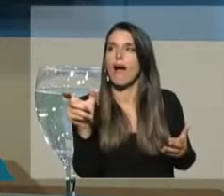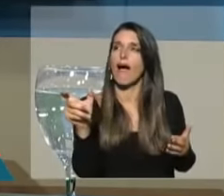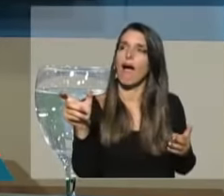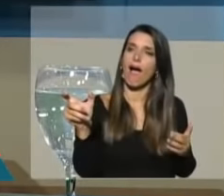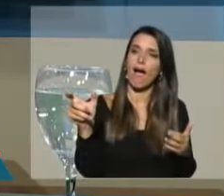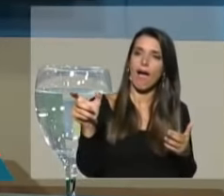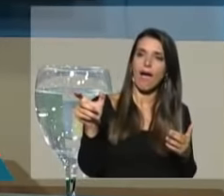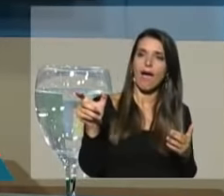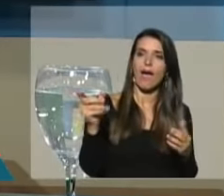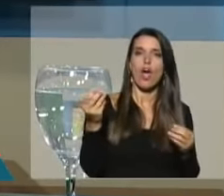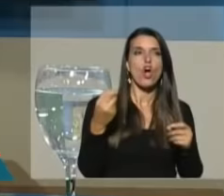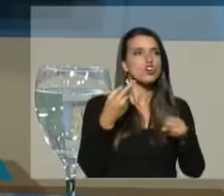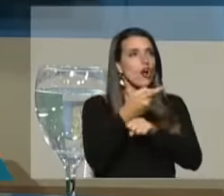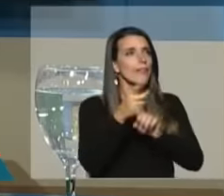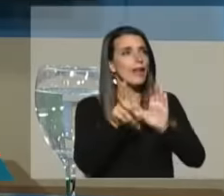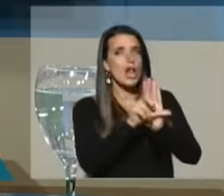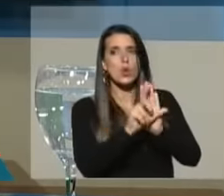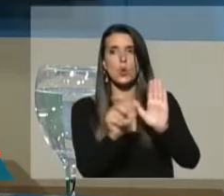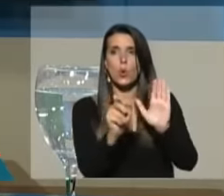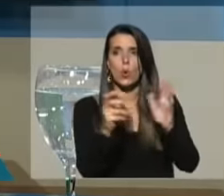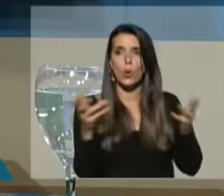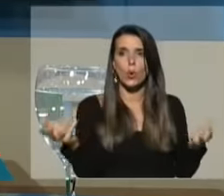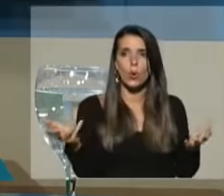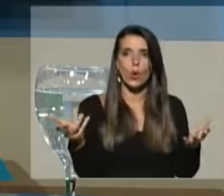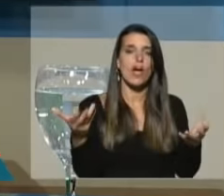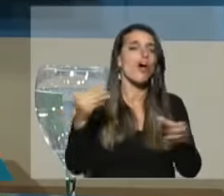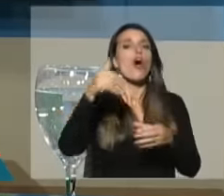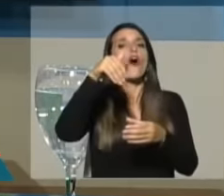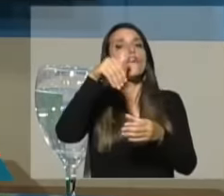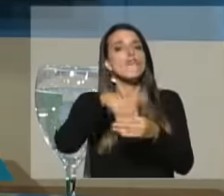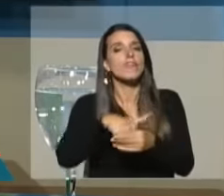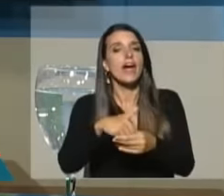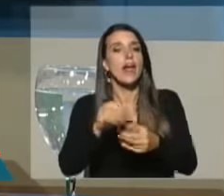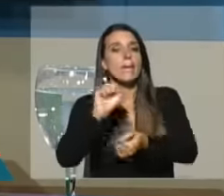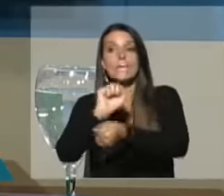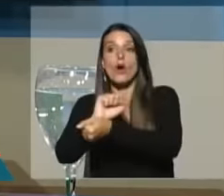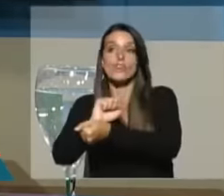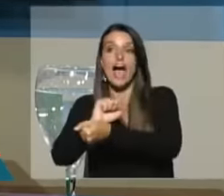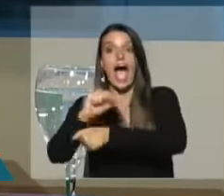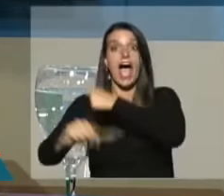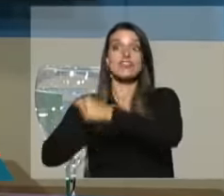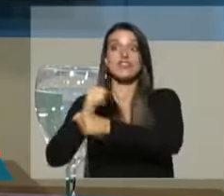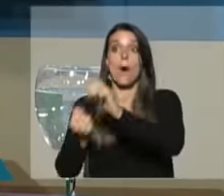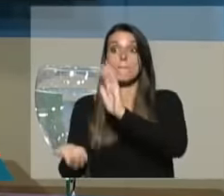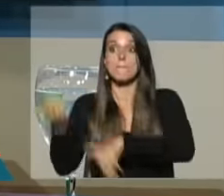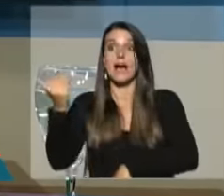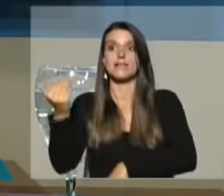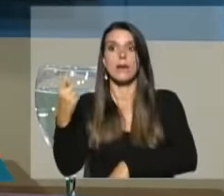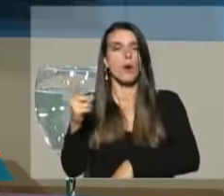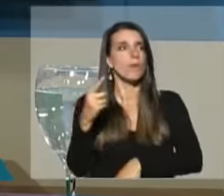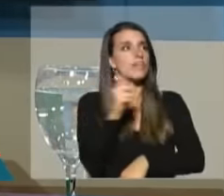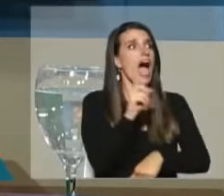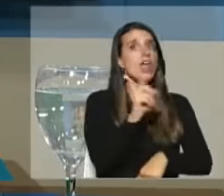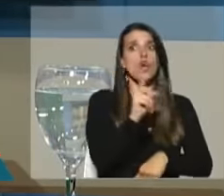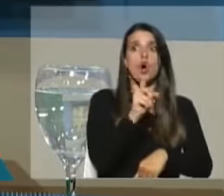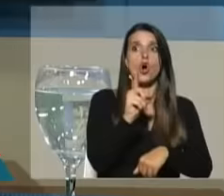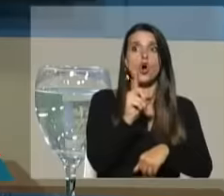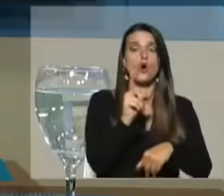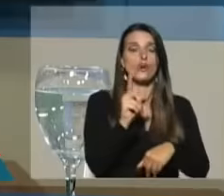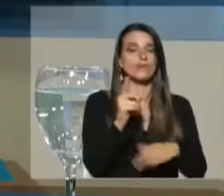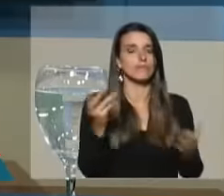hable en contra de la LUC votan aumentos de pena y luego votan que quienes son penados no las cumplan